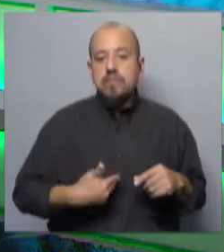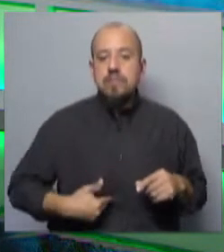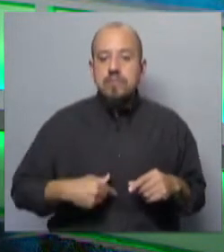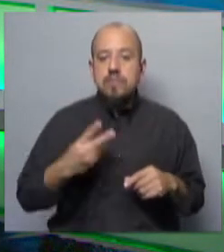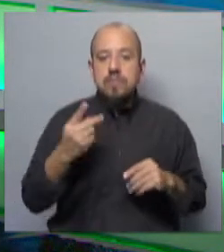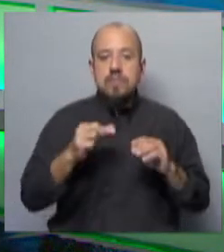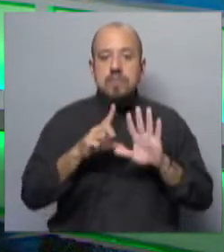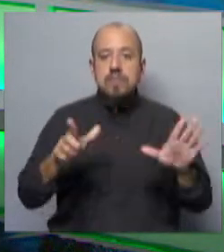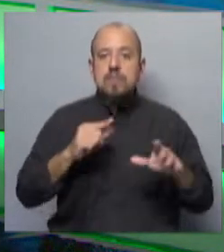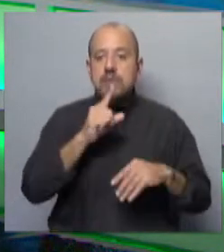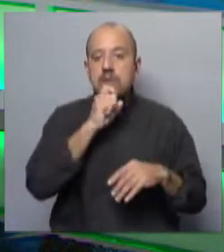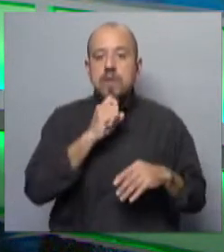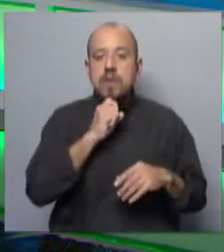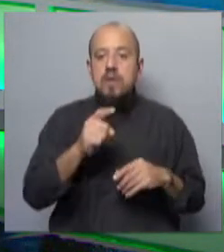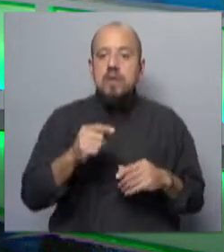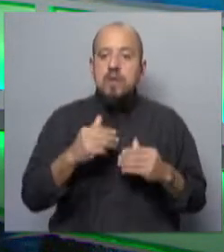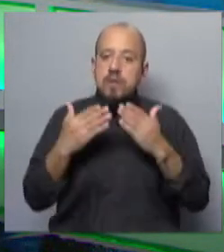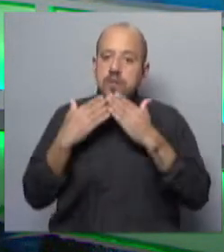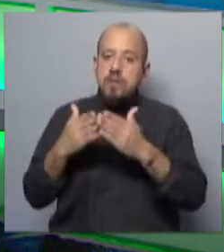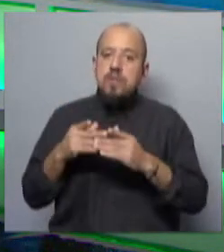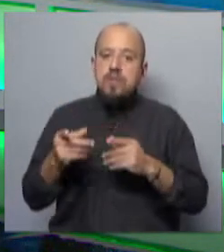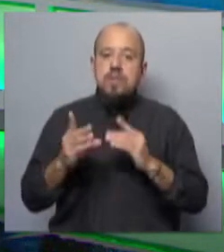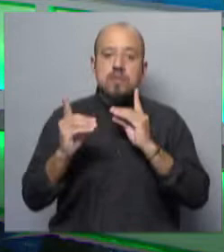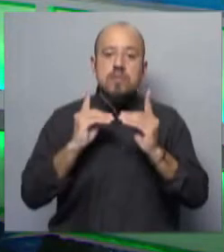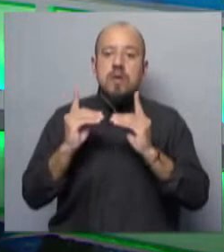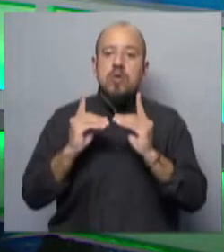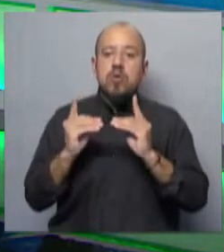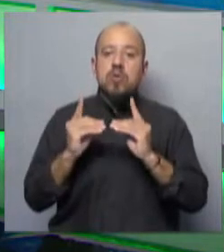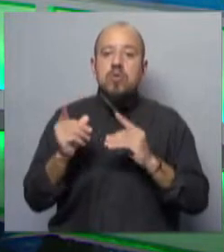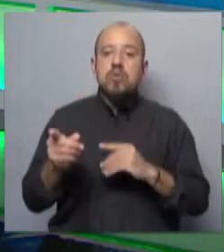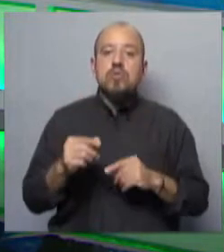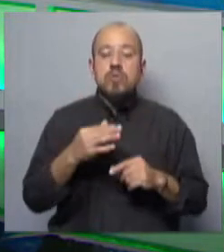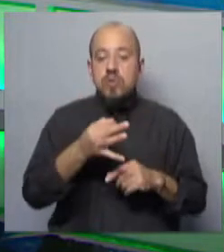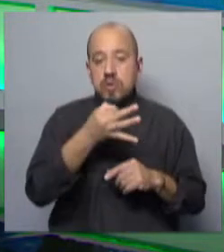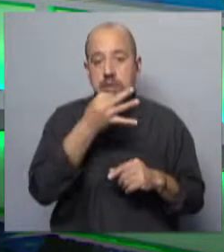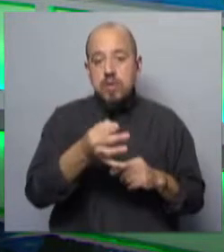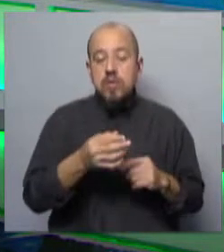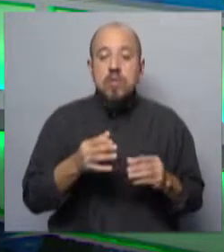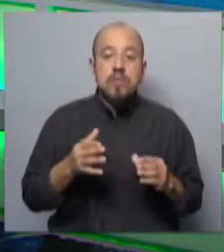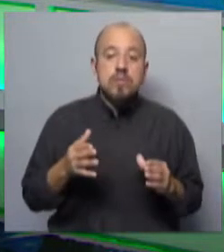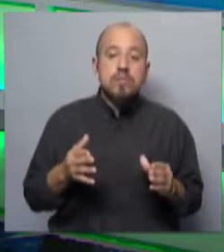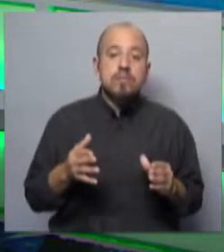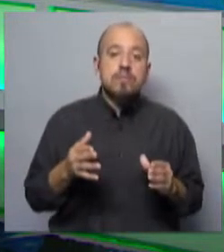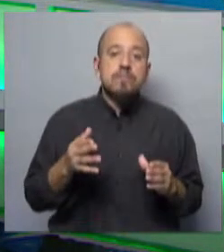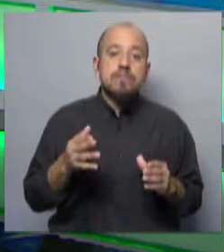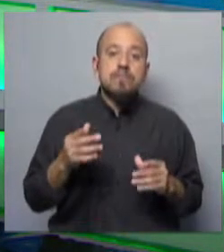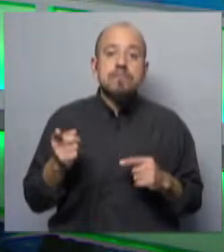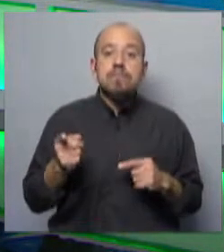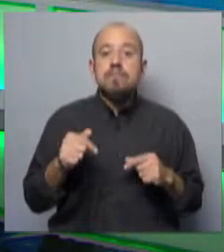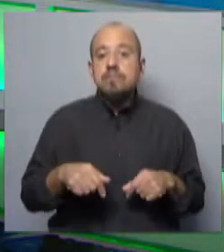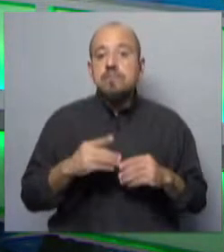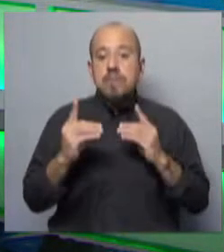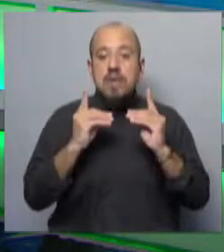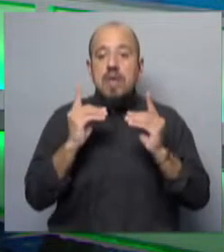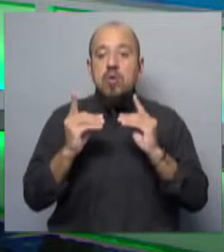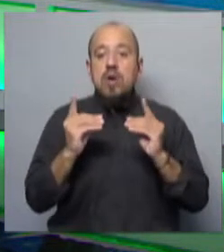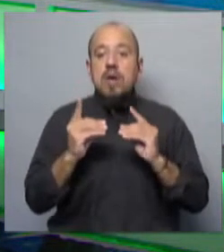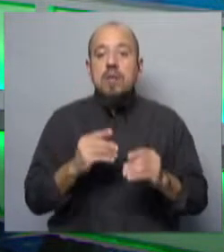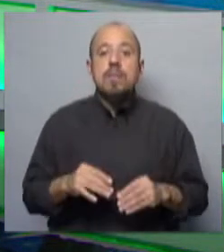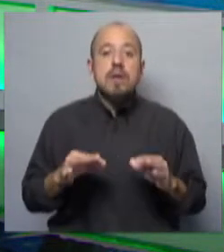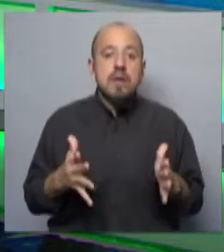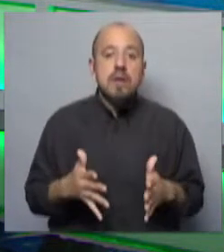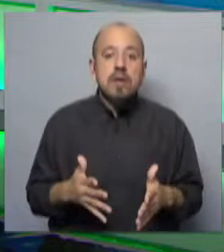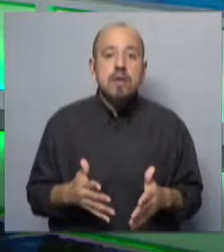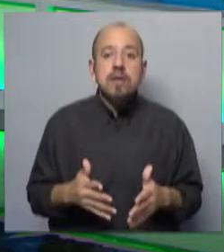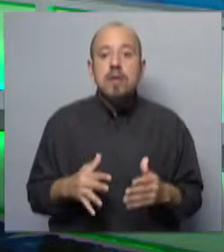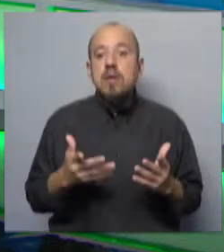27 de marzo, cuando se le preguntó sobre el tema del diálogo, había marcado que, bueno, dialogar para qué y